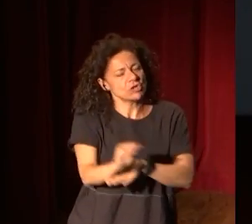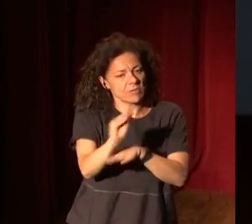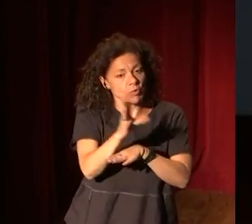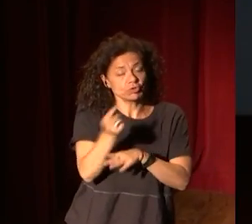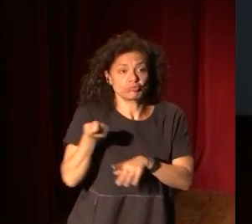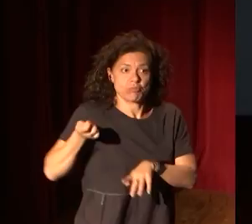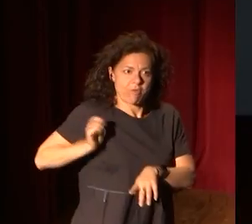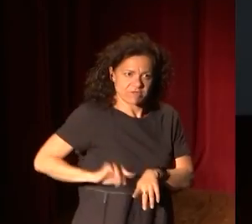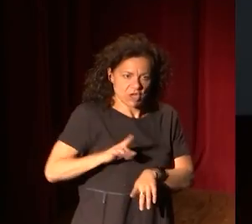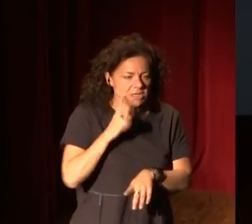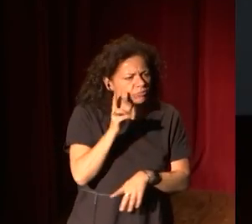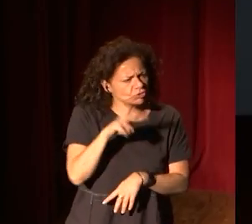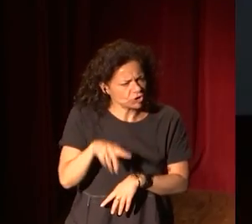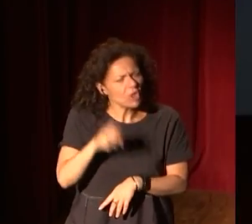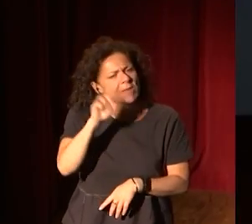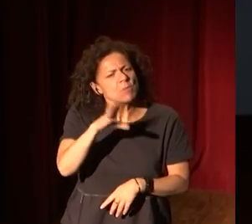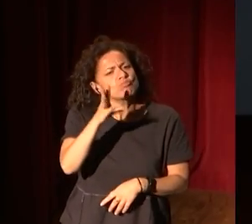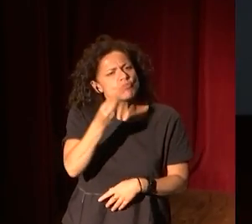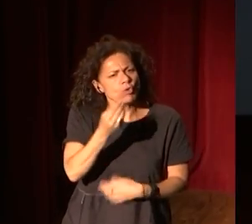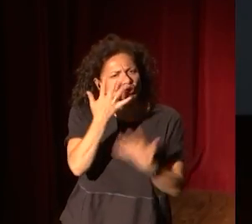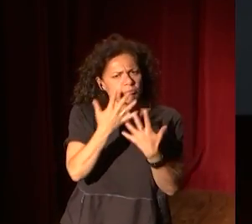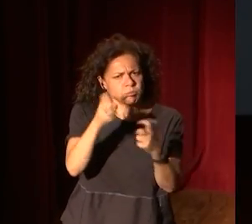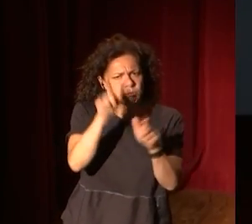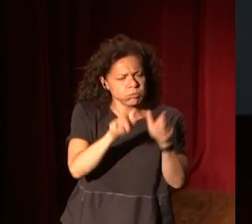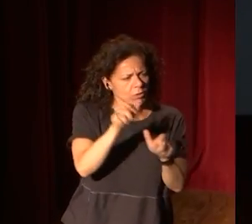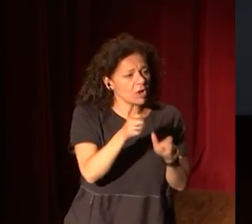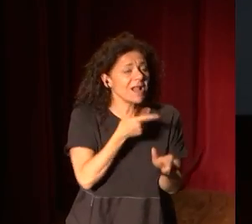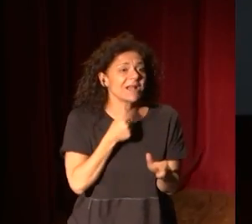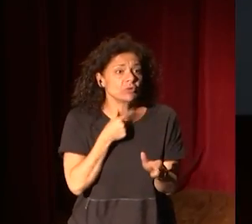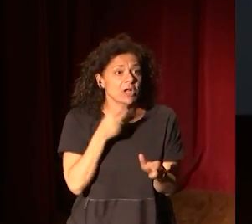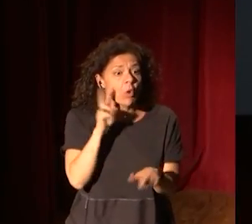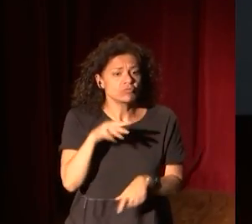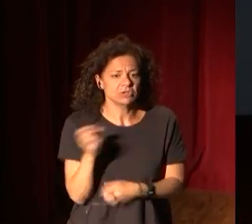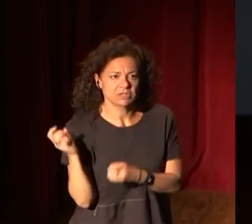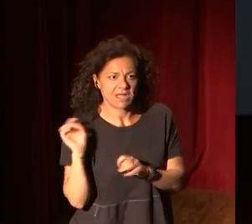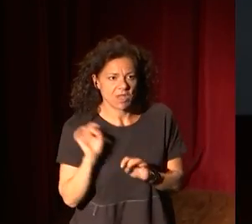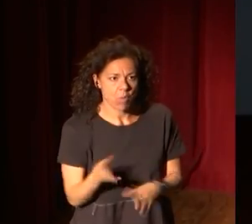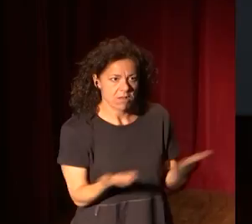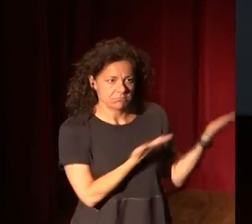profesionales de museos, incluso mucho público, que gustaría que los museos actuales fueran así.